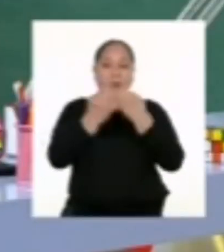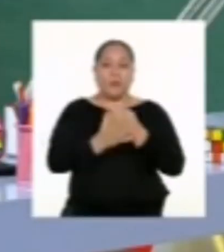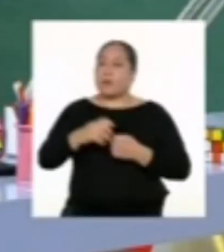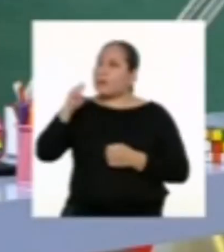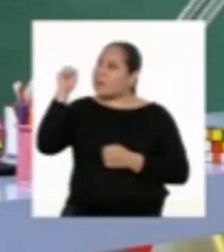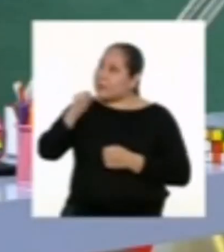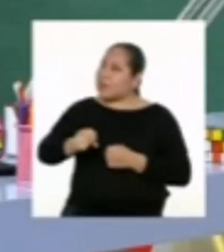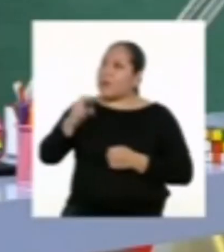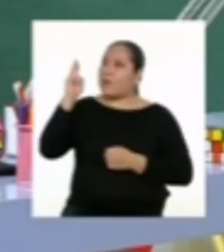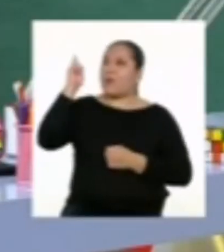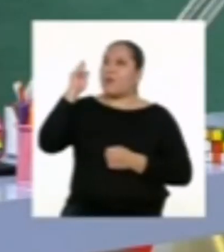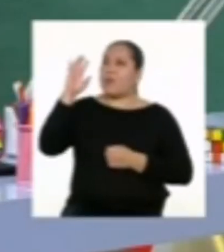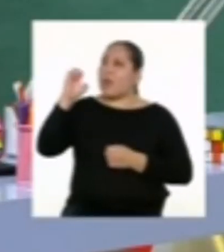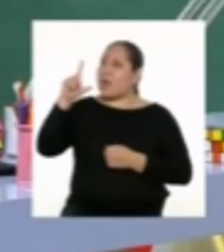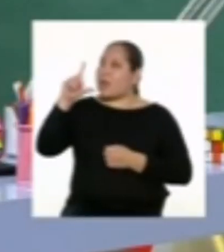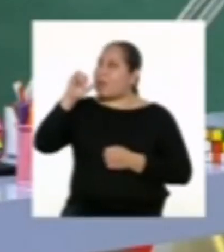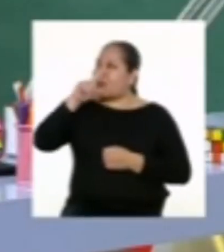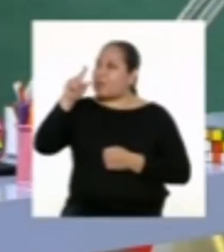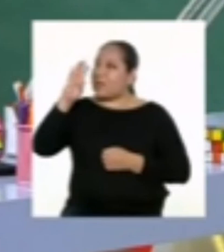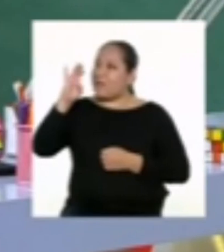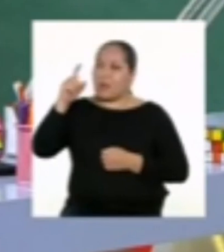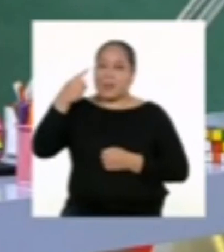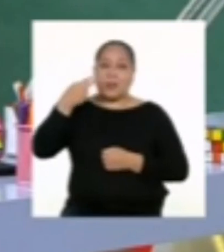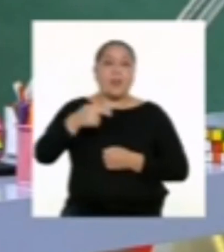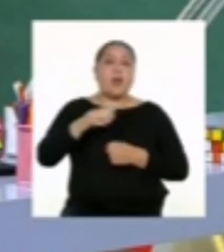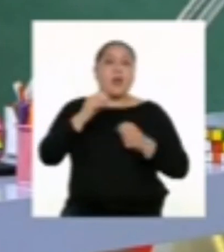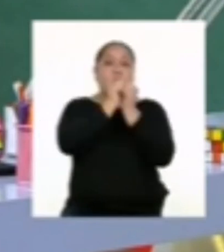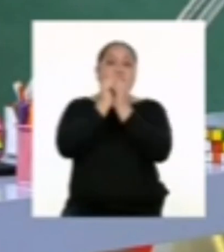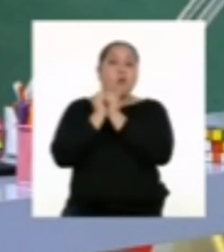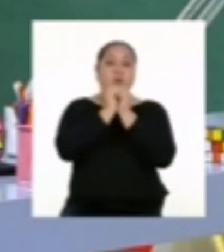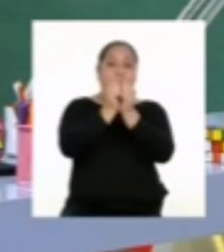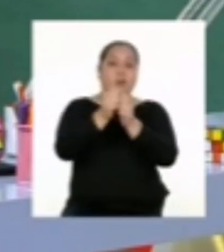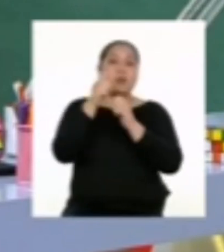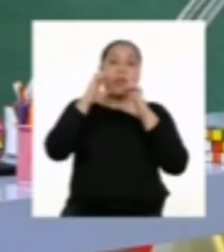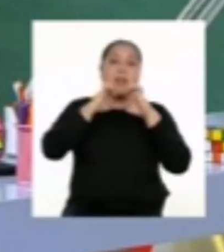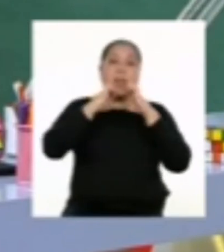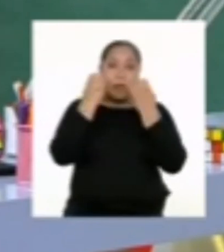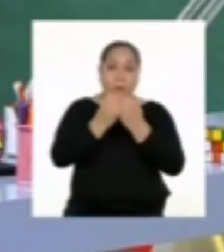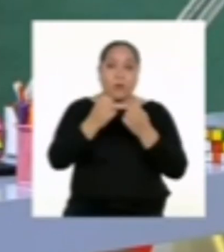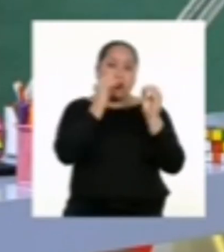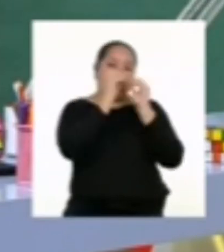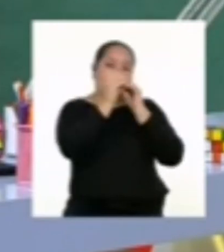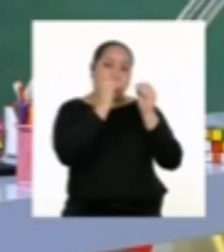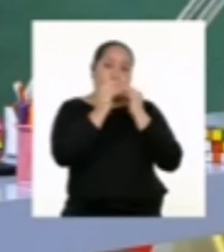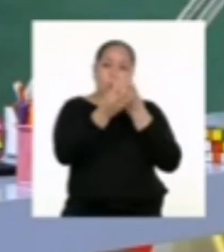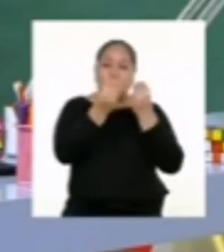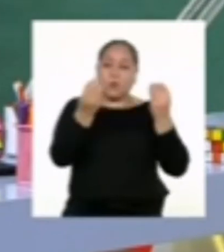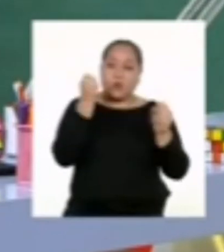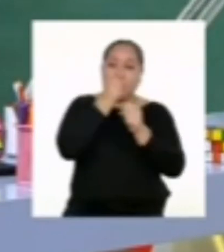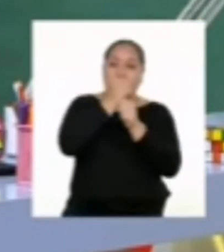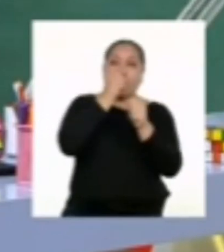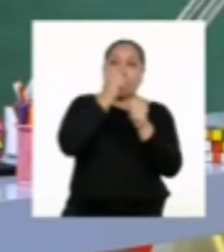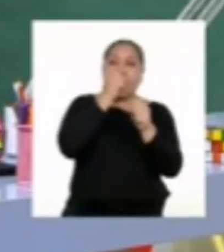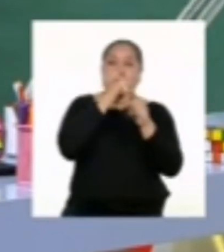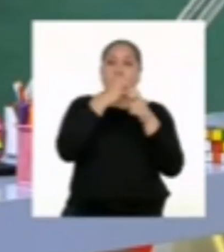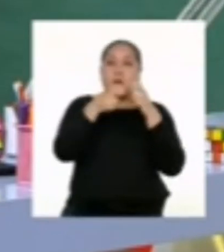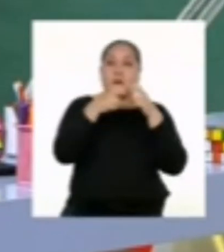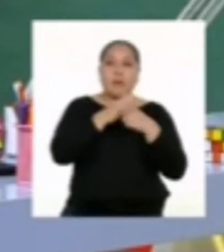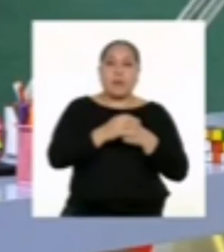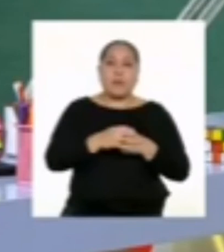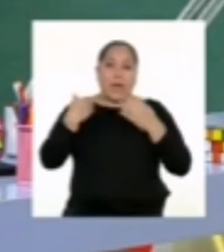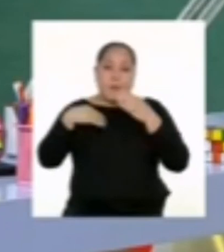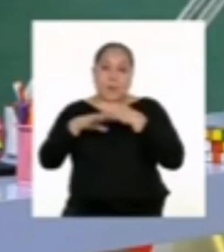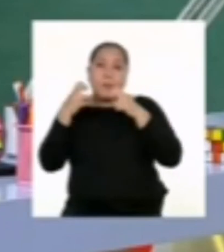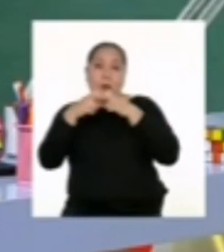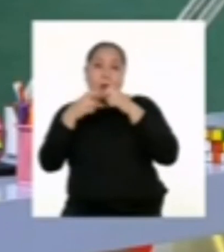Así es, profesora Elizabeth. Juntas y juntos en equipo solucionaremos muchos problemas. Los de casa, los de nuestra comunidad